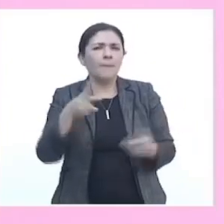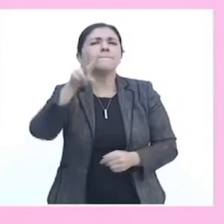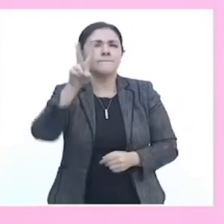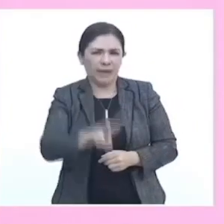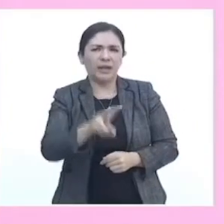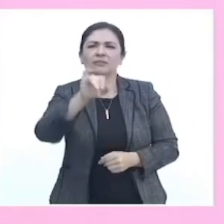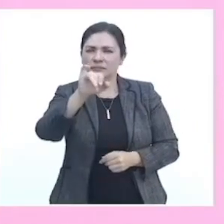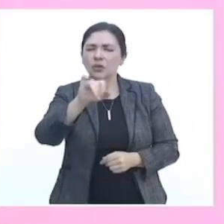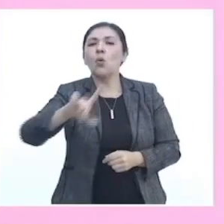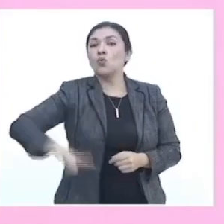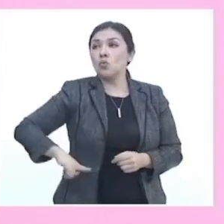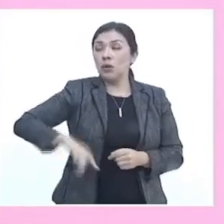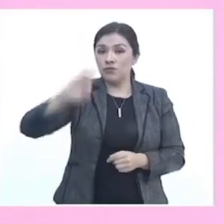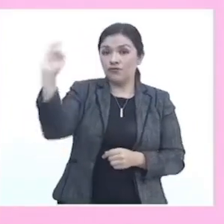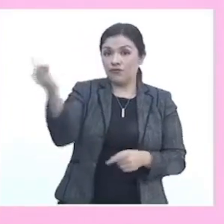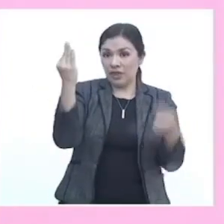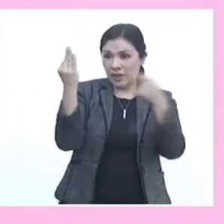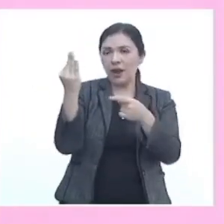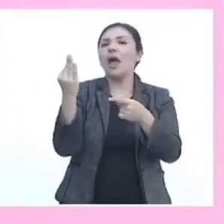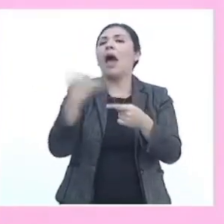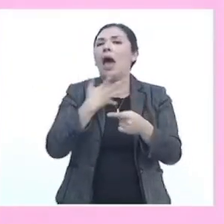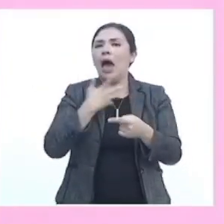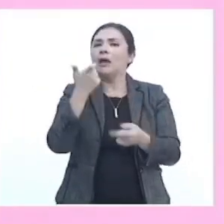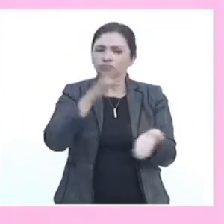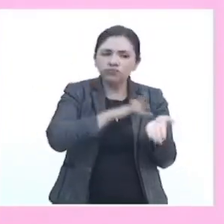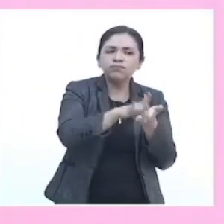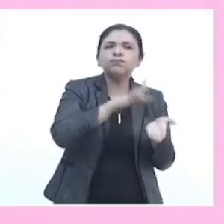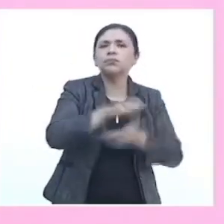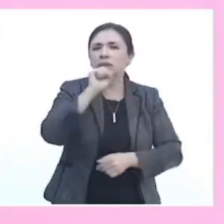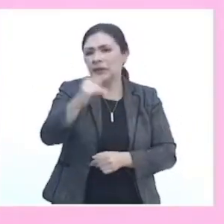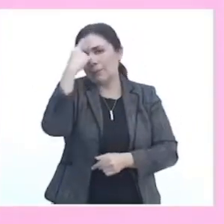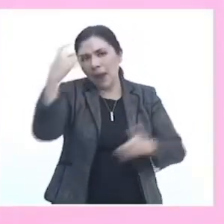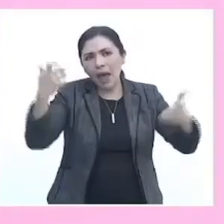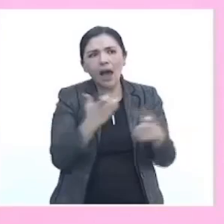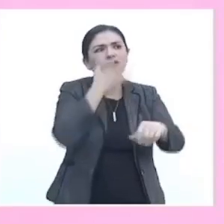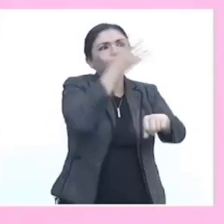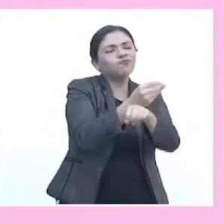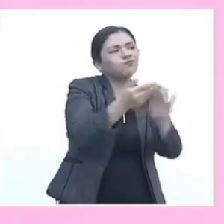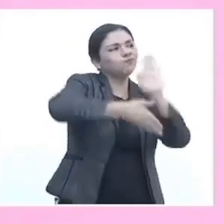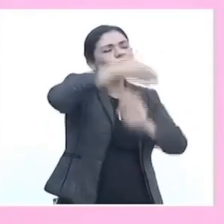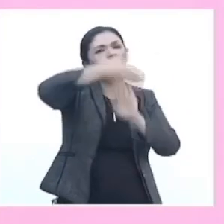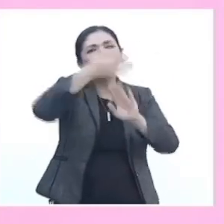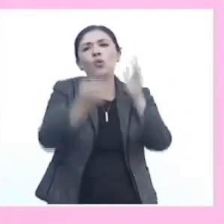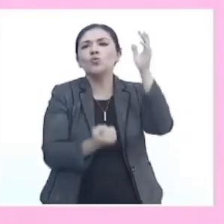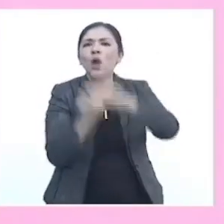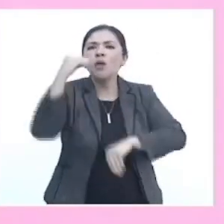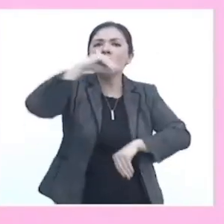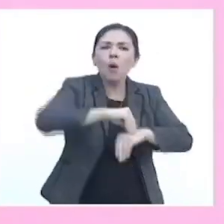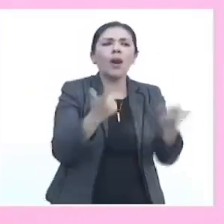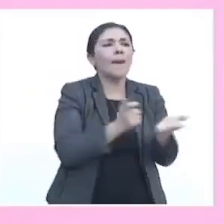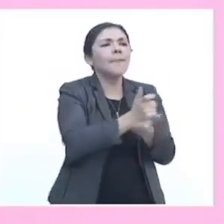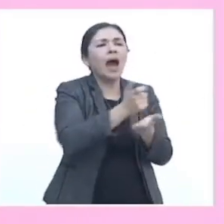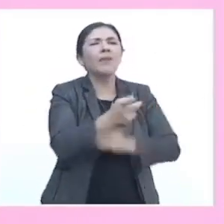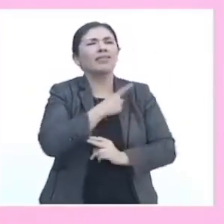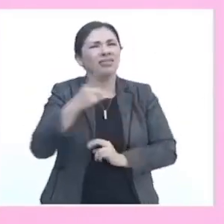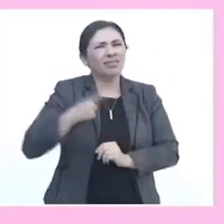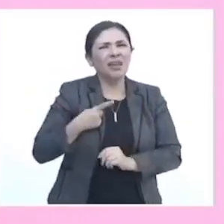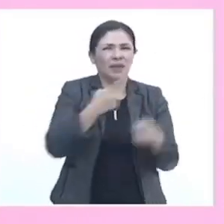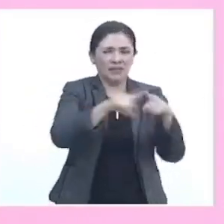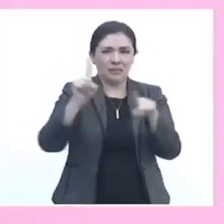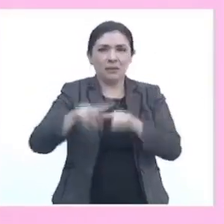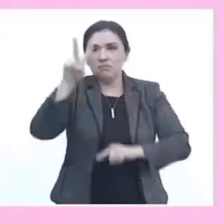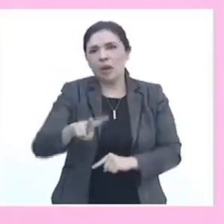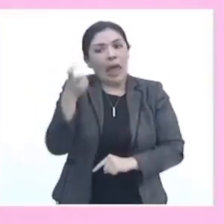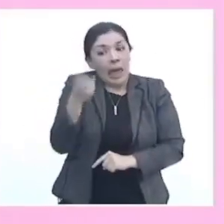que el gobierno federal ha destinado apoyos para la creación de infraestructura y para el pago de la deuda, por lo cual